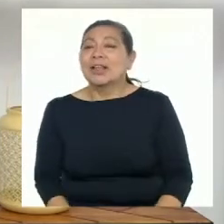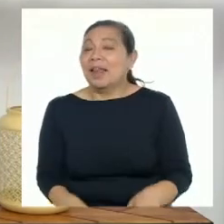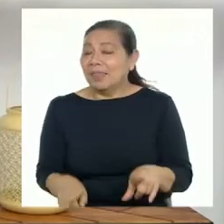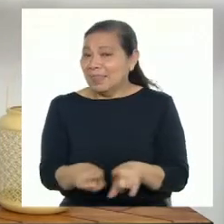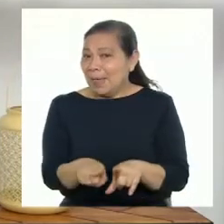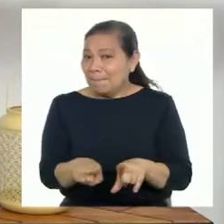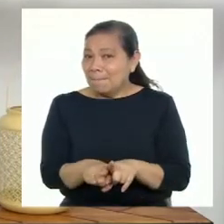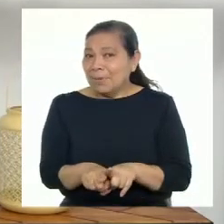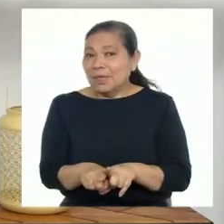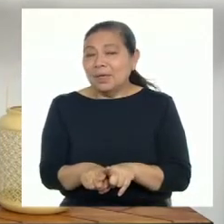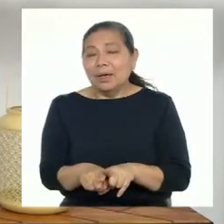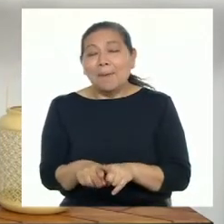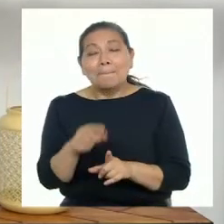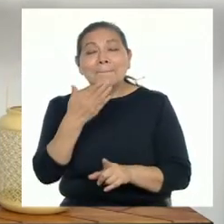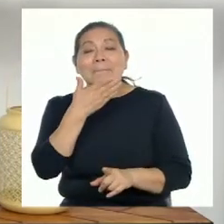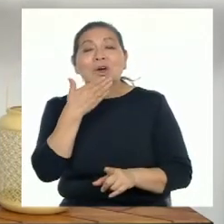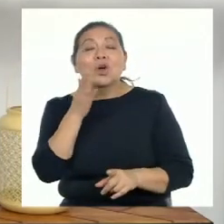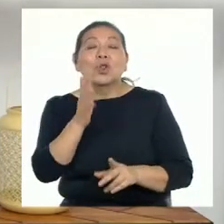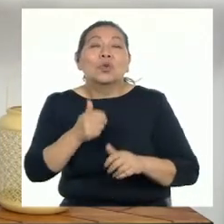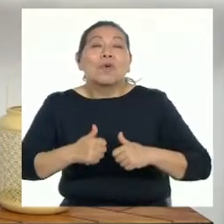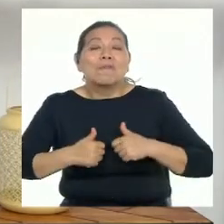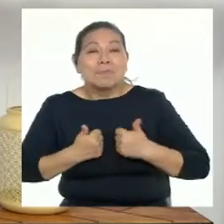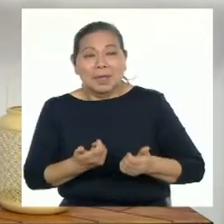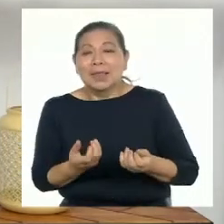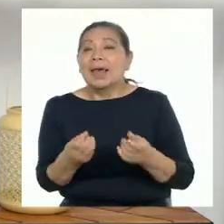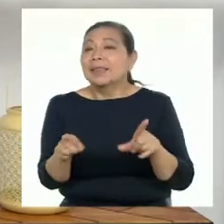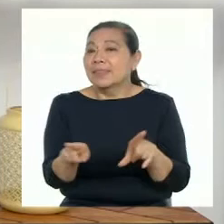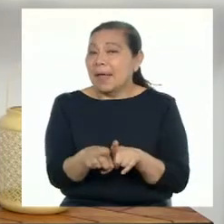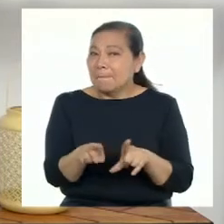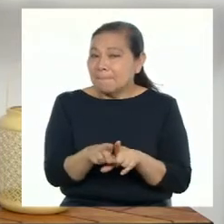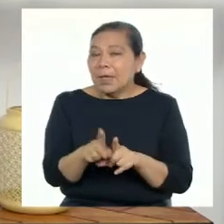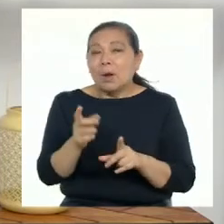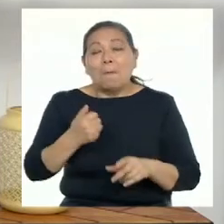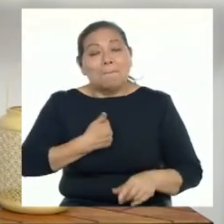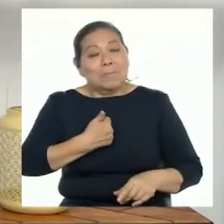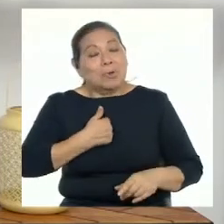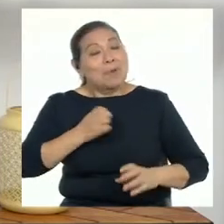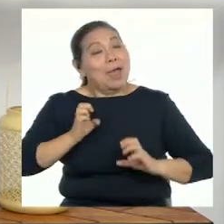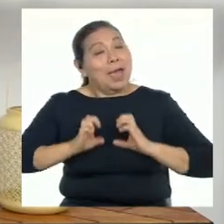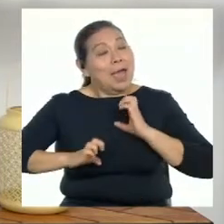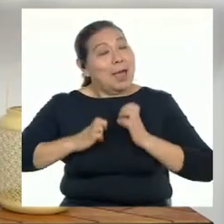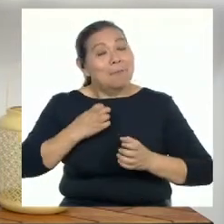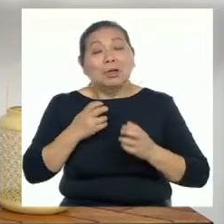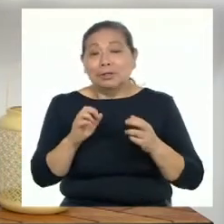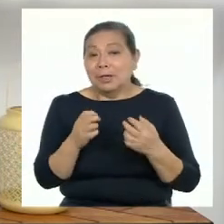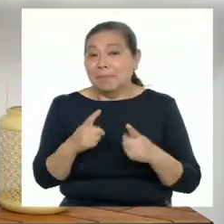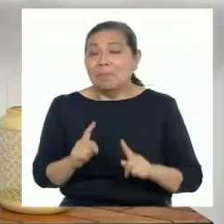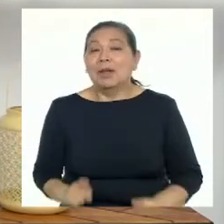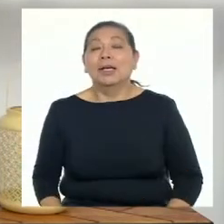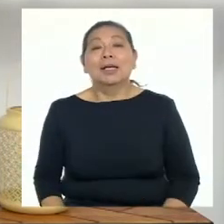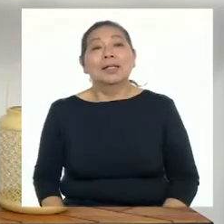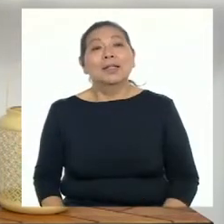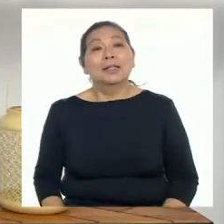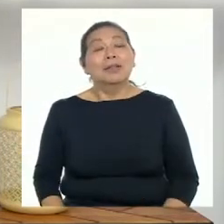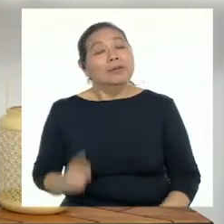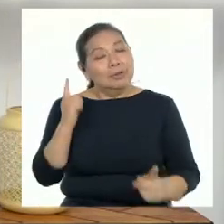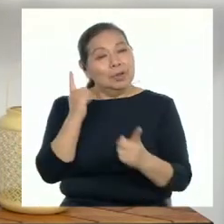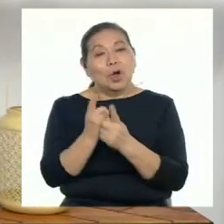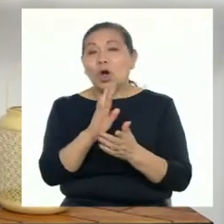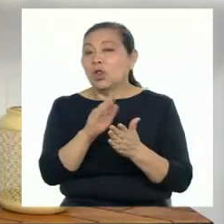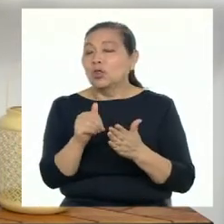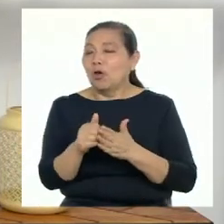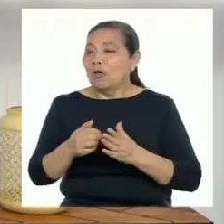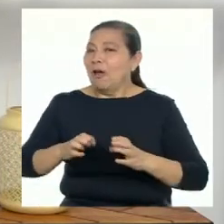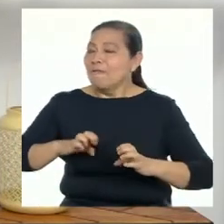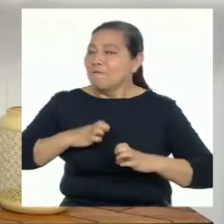también toma en cuenta esas oportunidades de mejora que tenemos, también toma en cuenta nuestras propias emociones y nos permite enfocarnos, enfocar toda